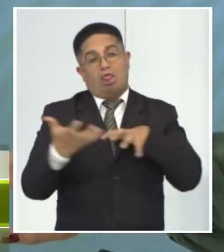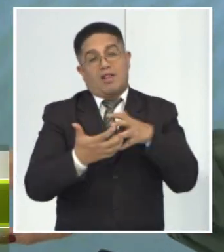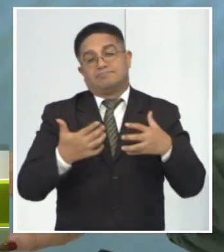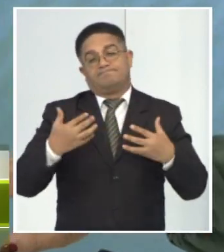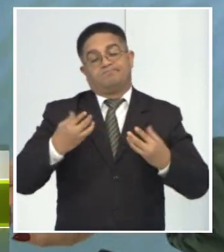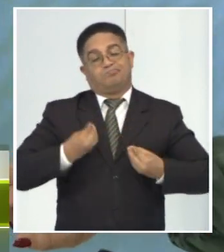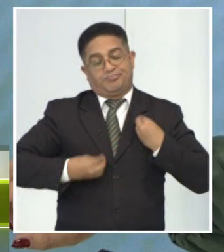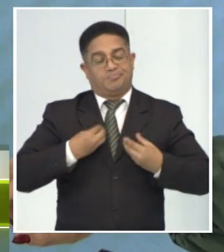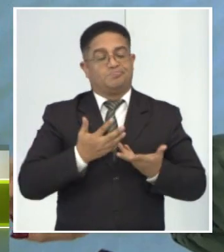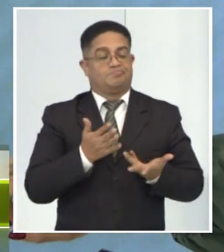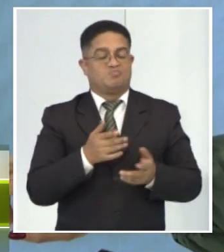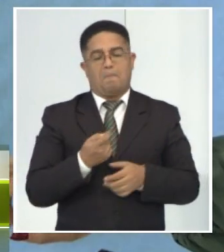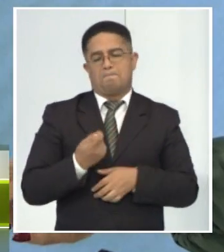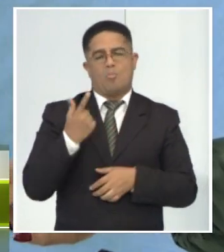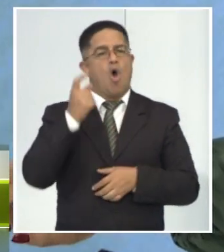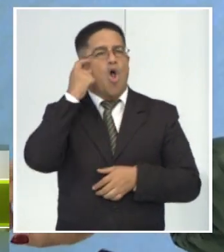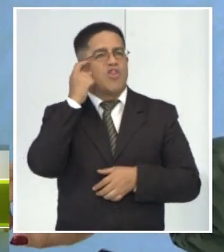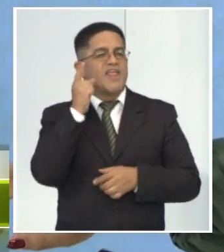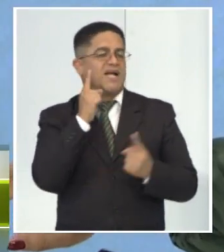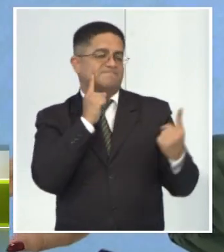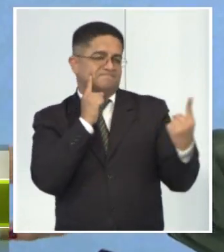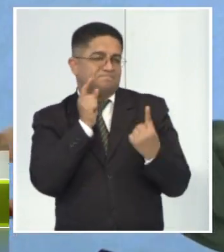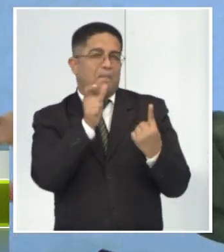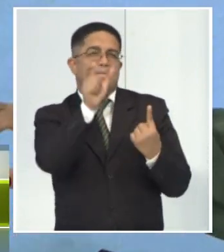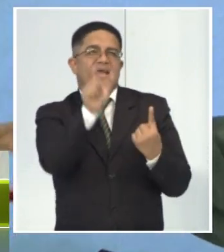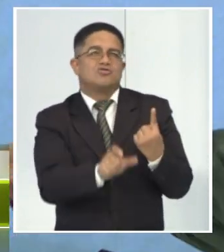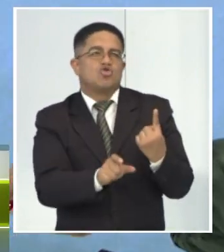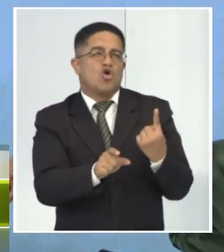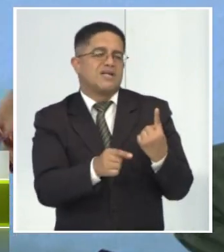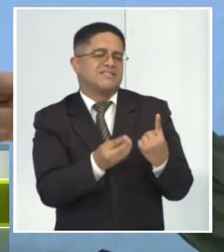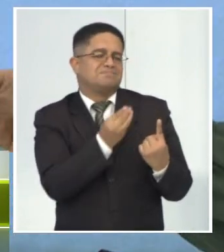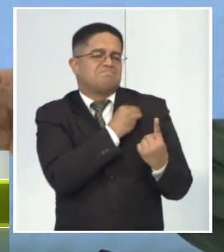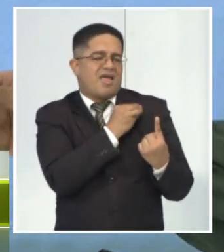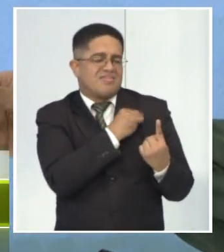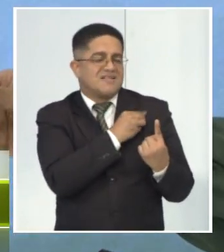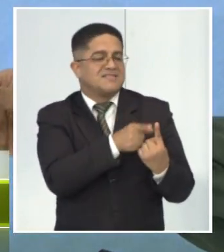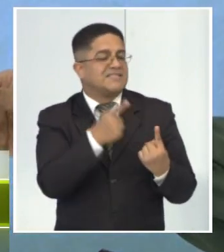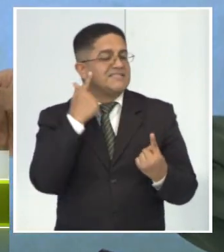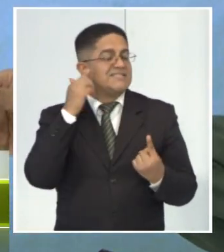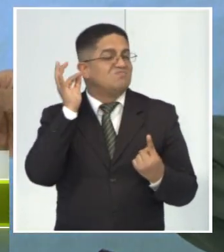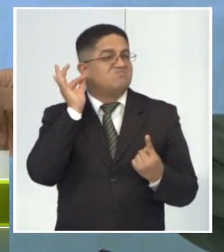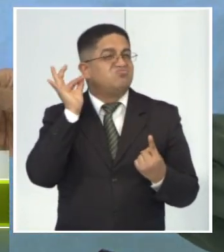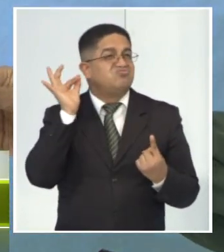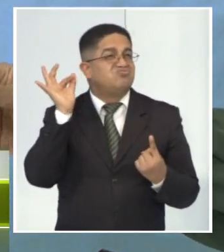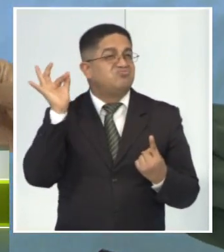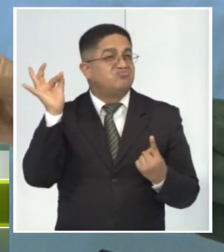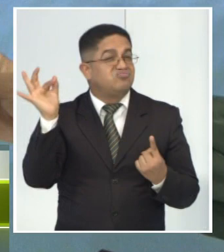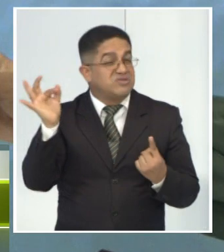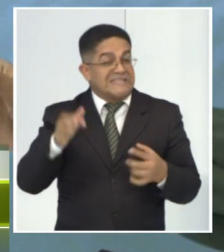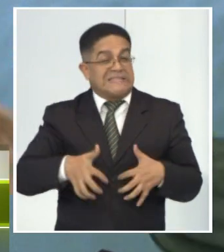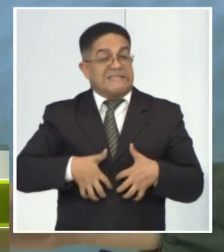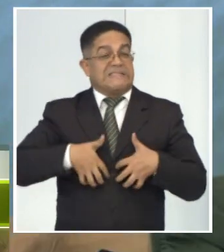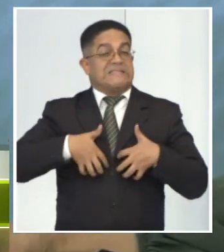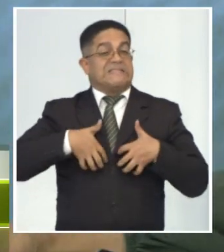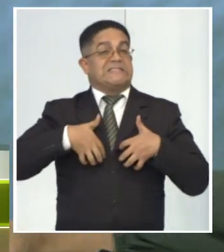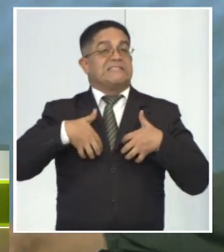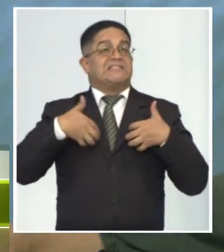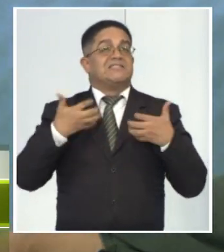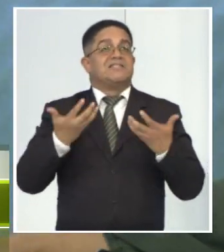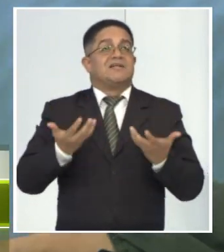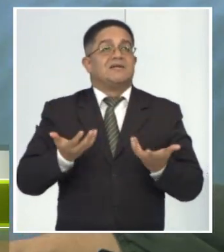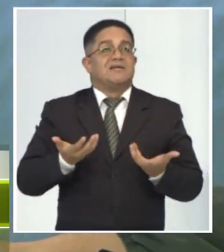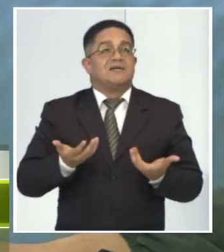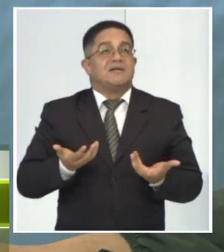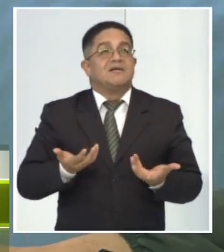En estos días tuve una persona que me refiere que su tínitus lo tiene tan desesperada que hasta ha tenido, pues,